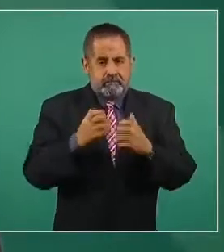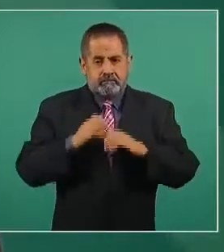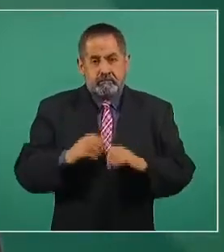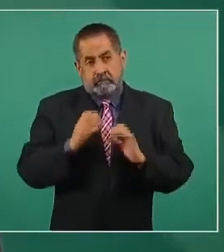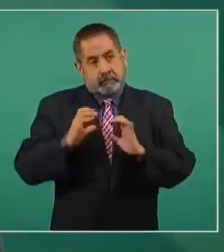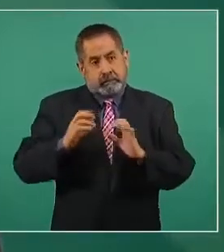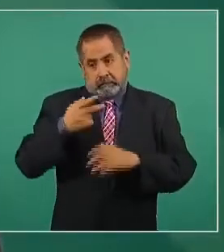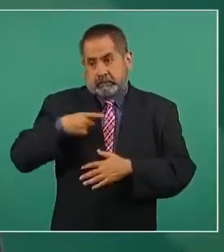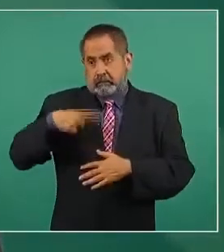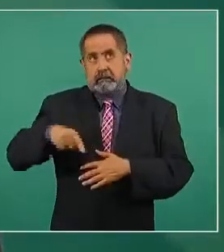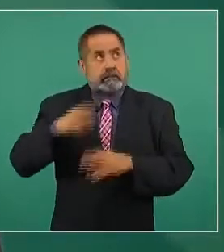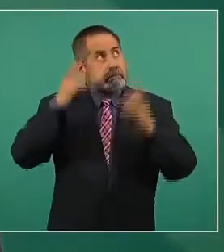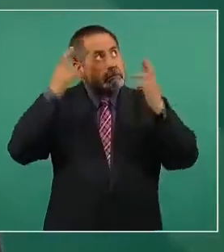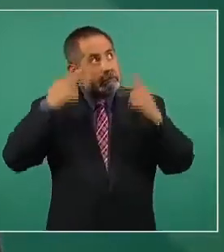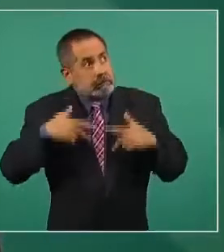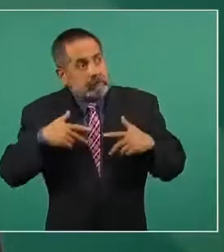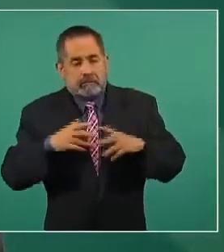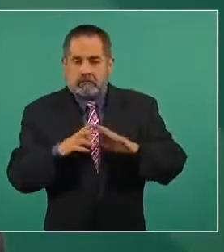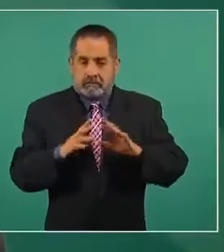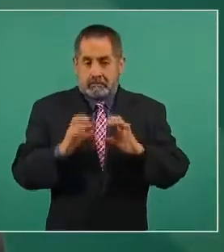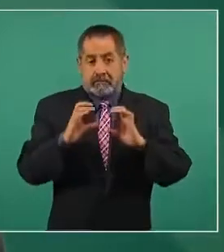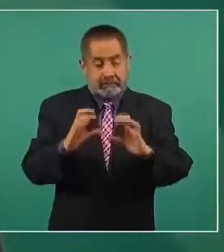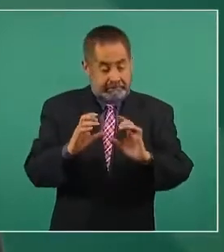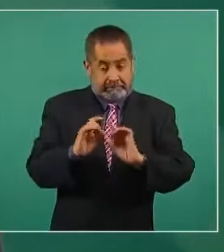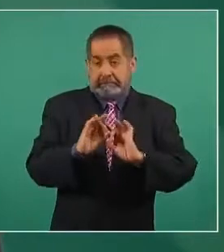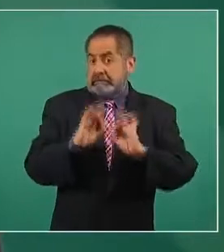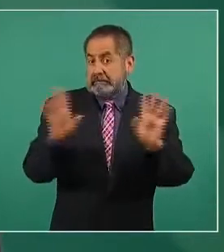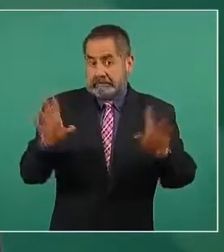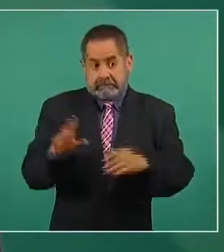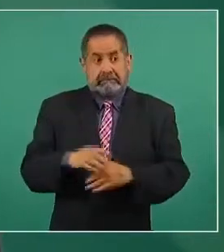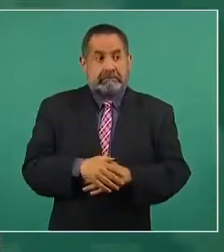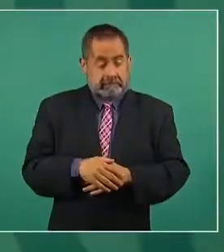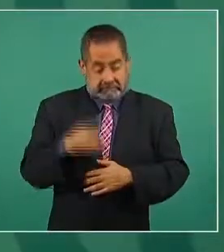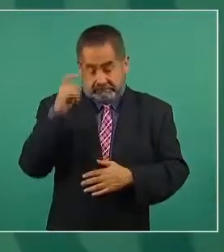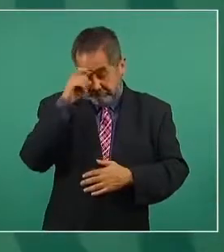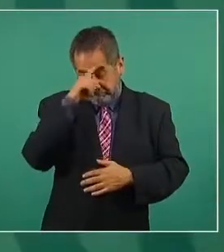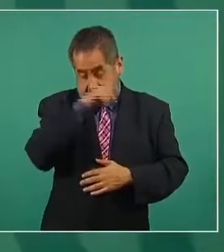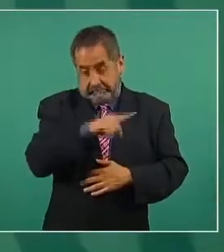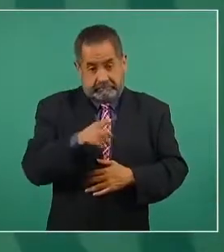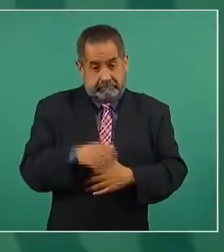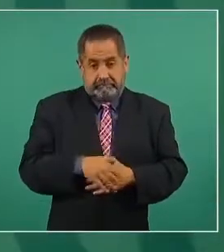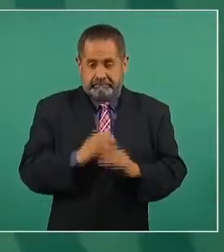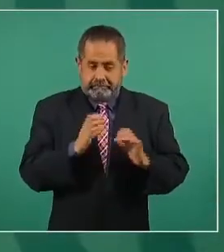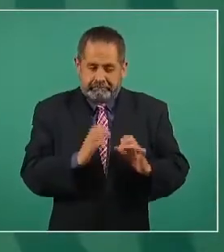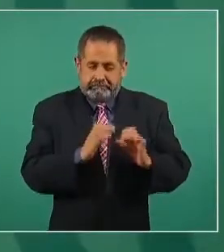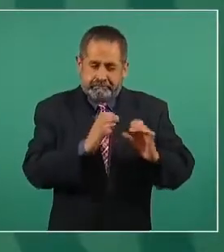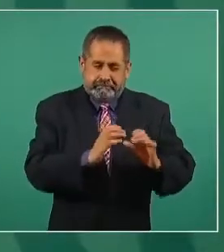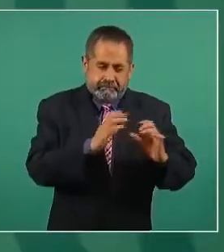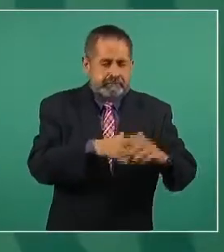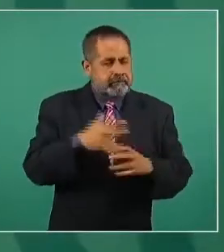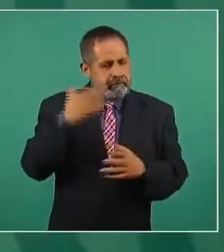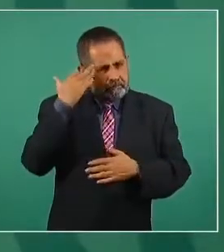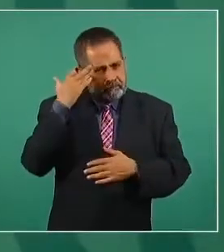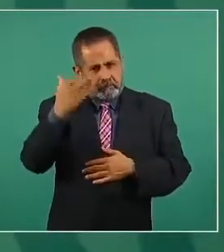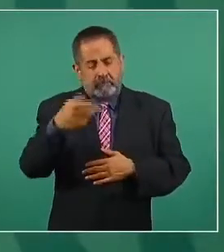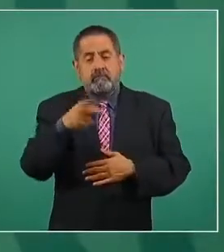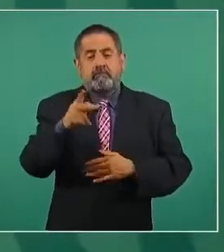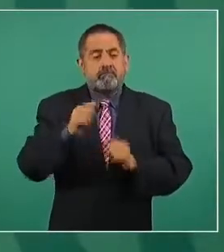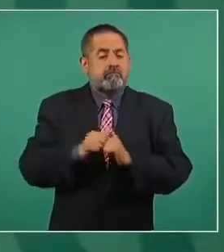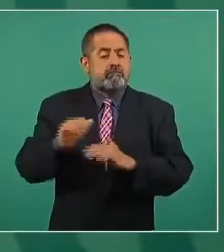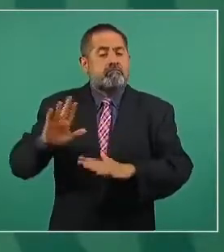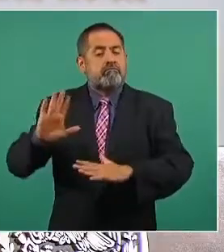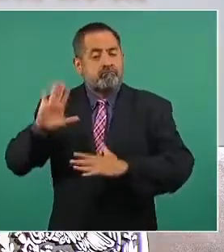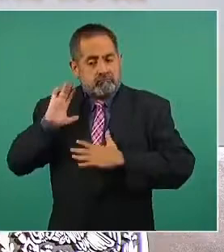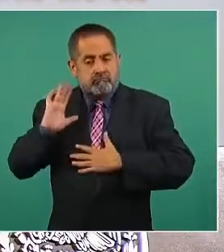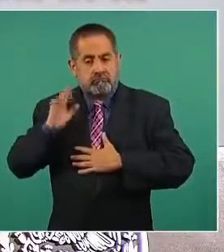rescatistas. Es un trabajo delicado. Entonces, nos va a llevar mucho tiempo, pero es un compromiso que